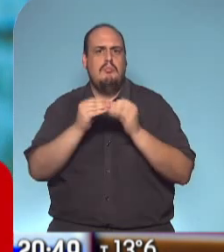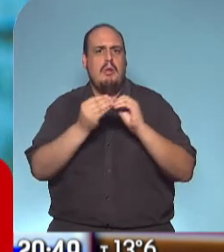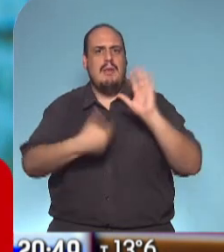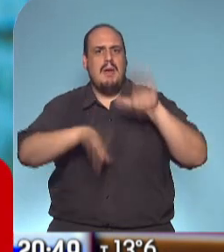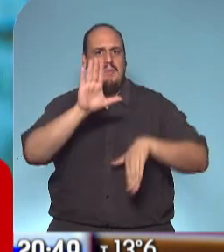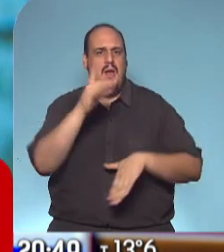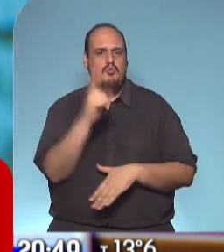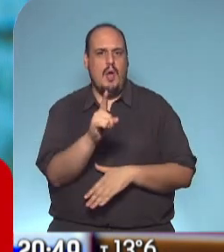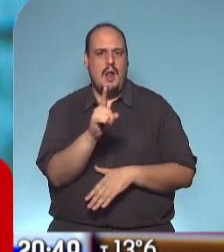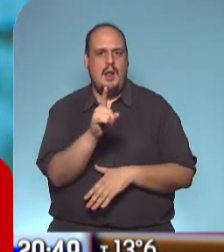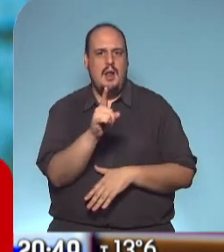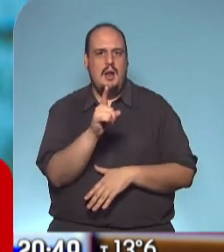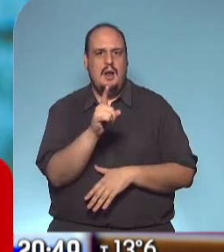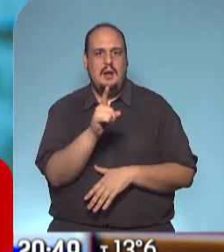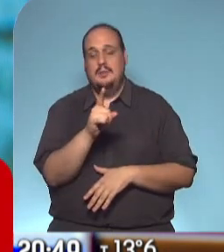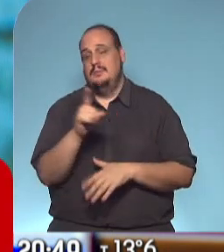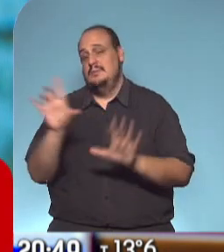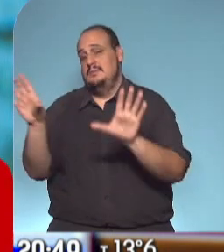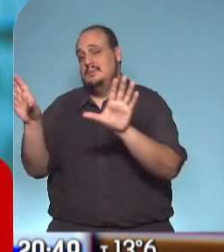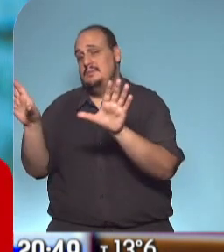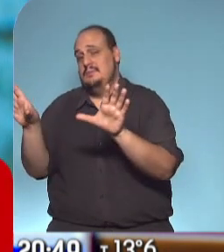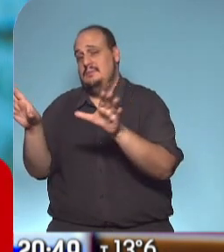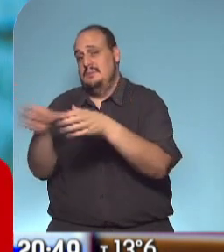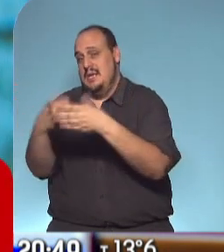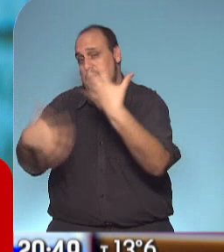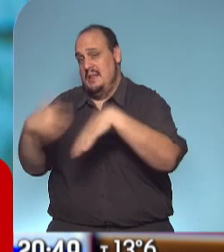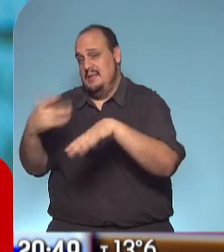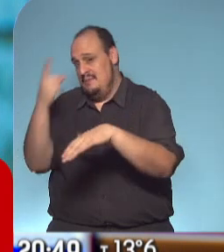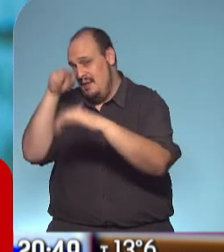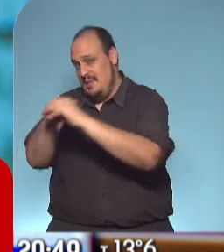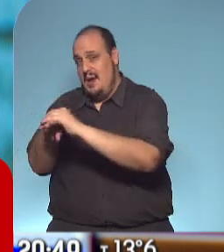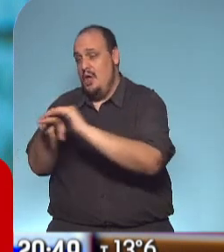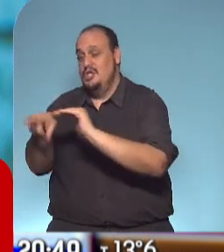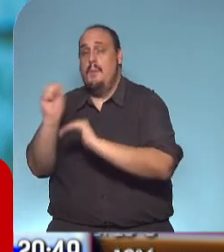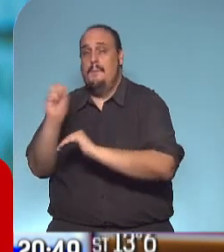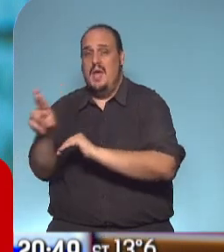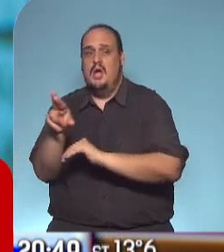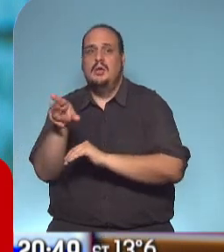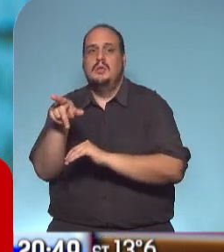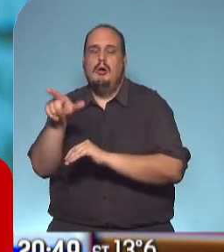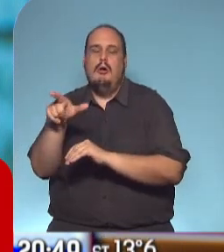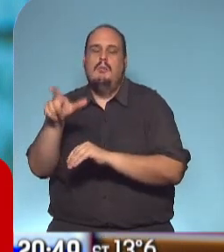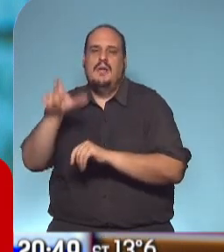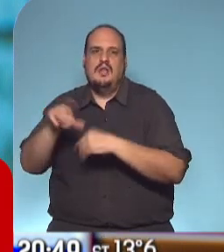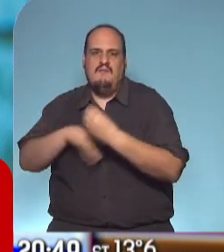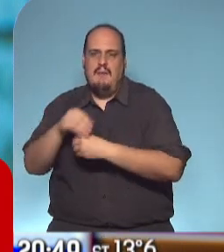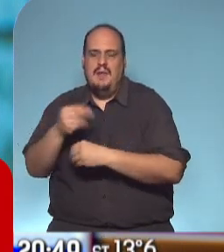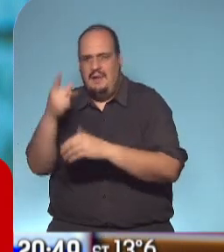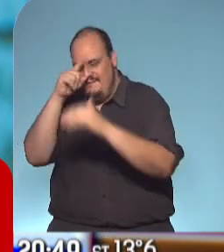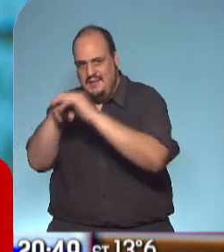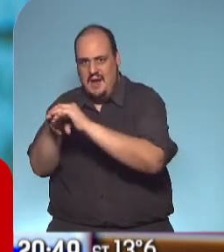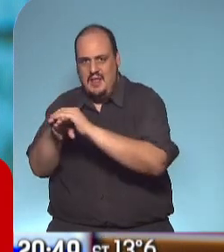el de estar internado en la cama de terapia intensiva o tener un familiar, un conocido, un amigo, querido. Después están los